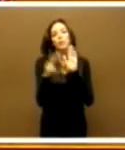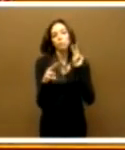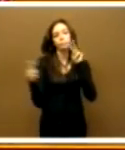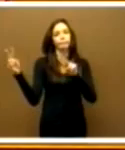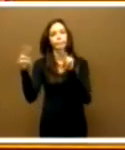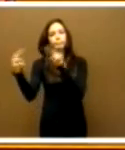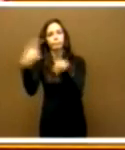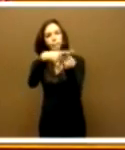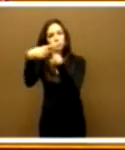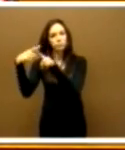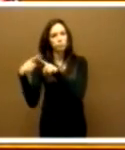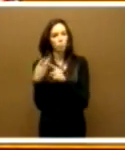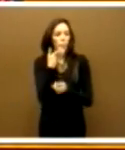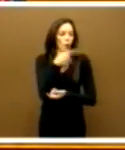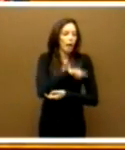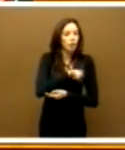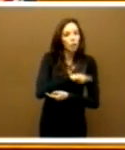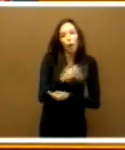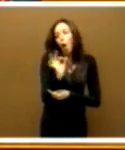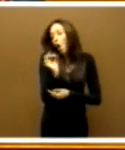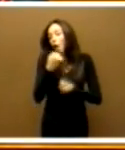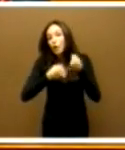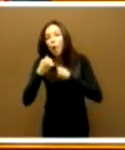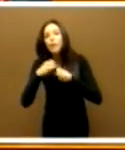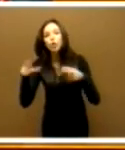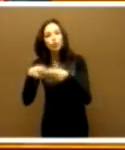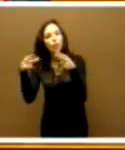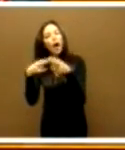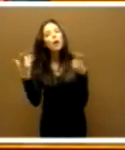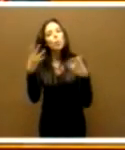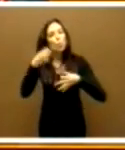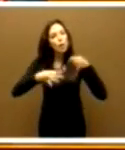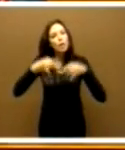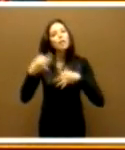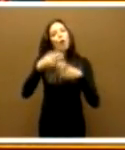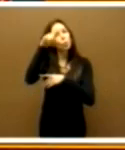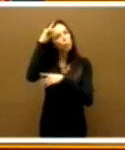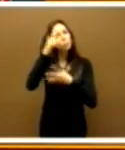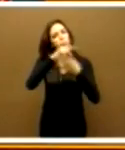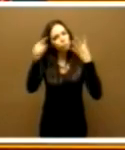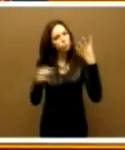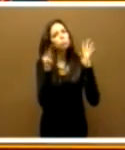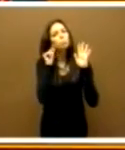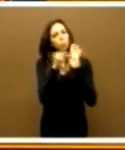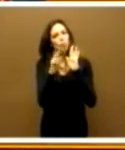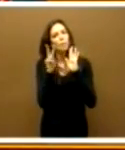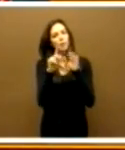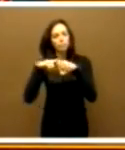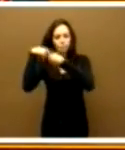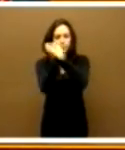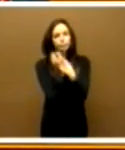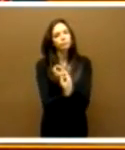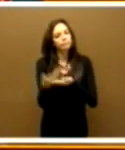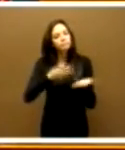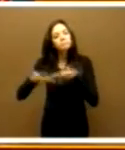desde un punto de vista ético, económico, social, jurídico, cultural y, además, temas que hay que abordarlos